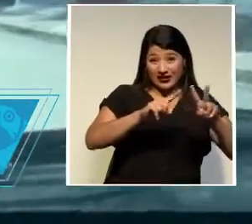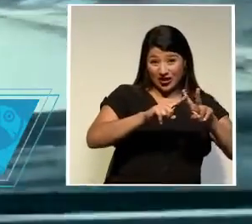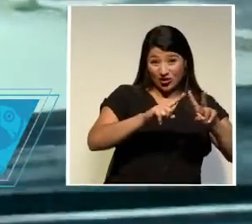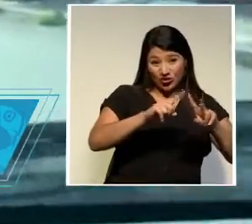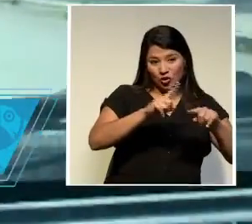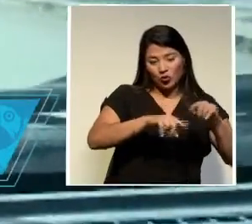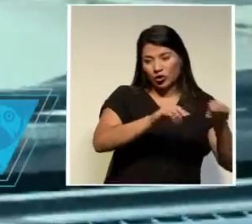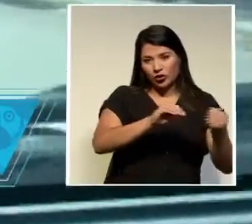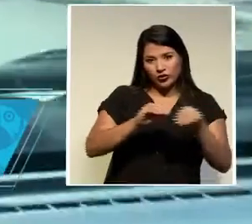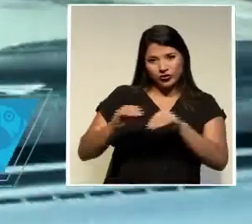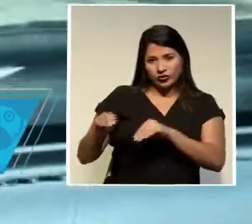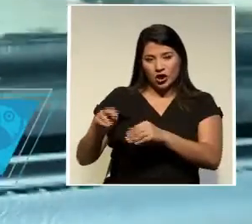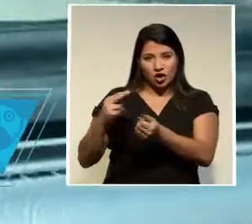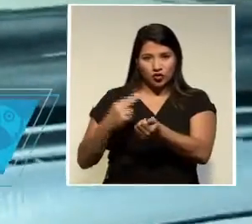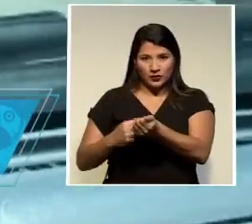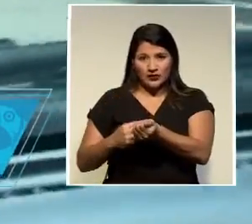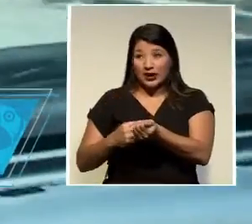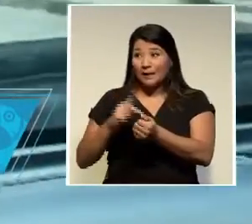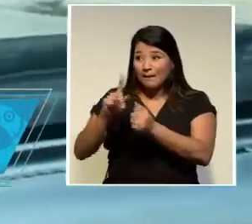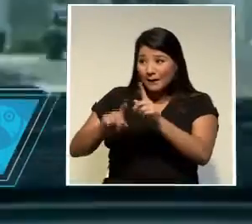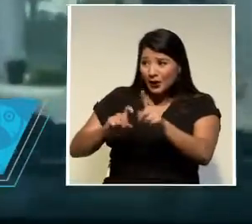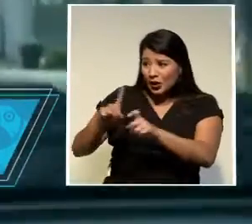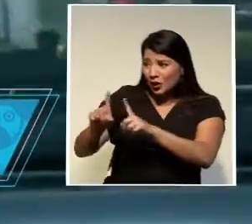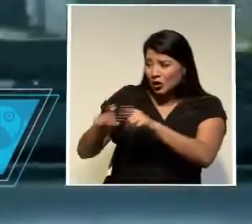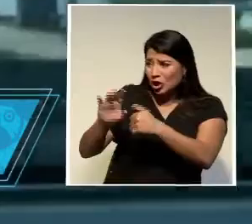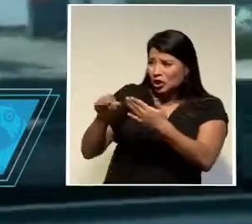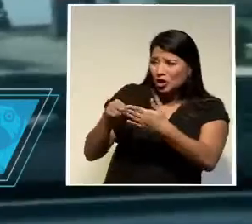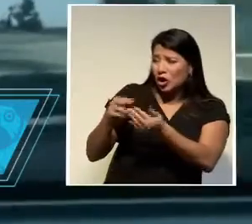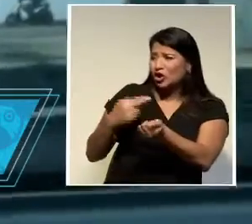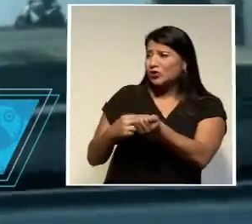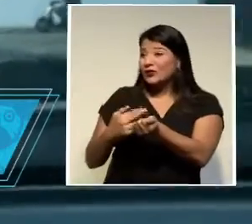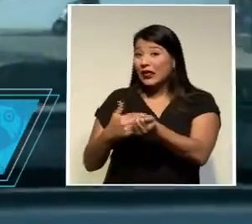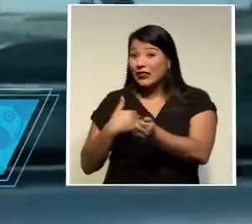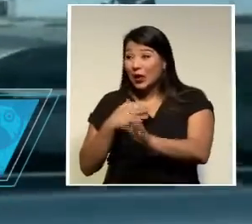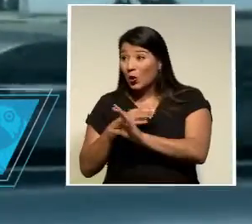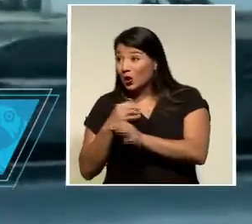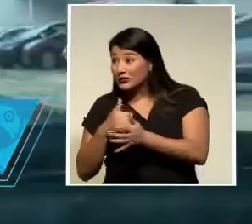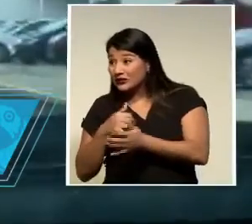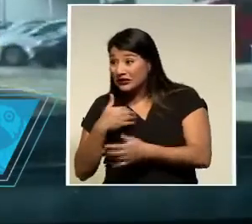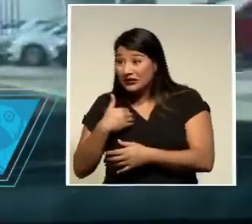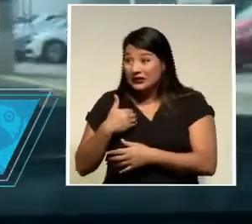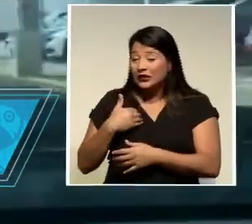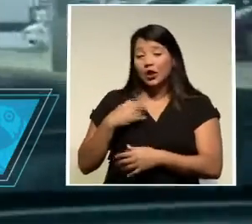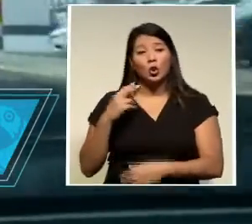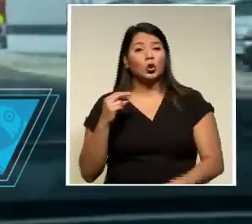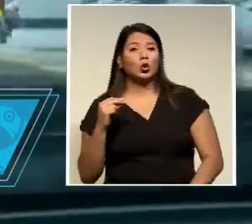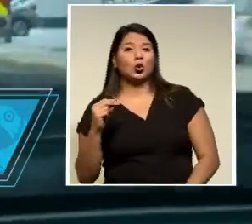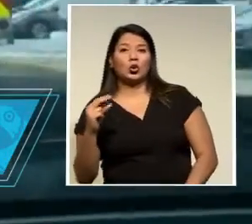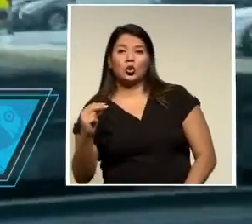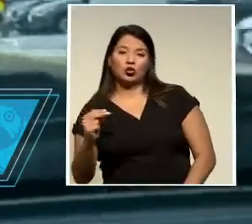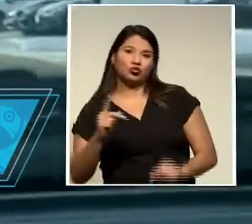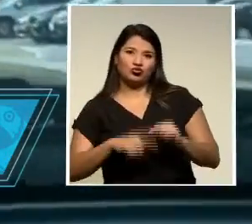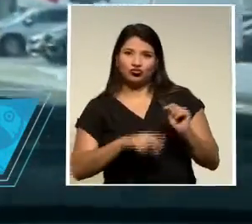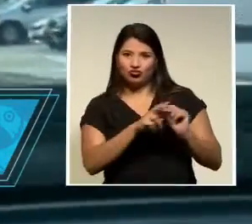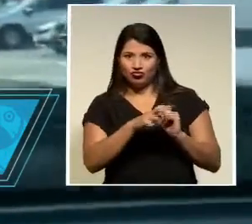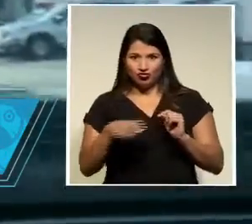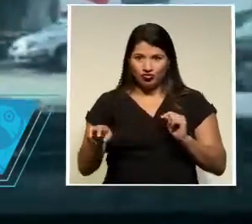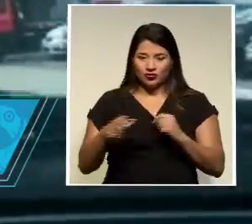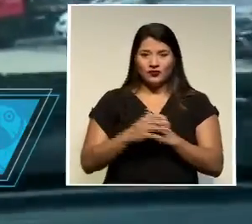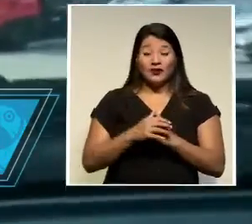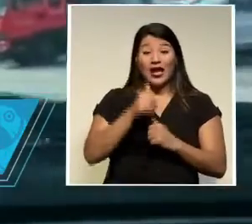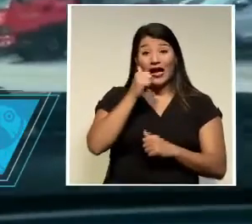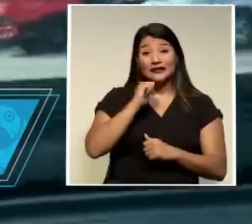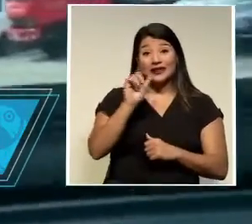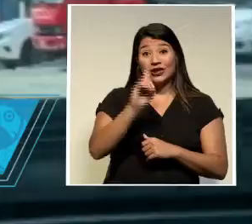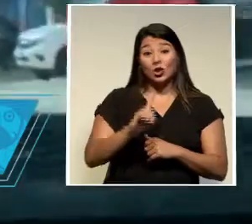caso se presentó a todos los hospitales que contaban con una unidad de cuidado crítico ninguna disponía de una cama este domingo se